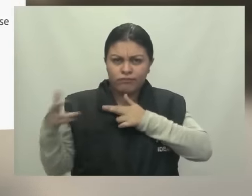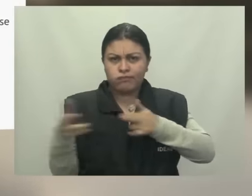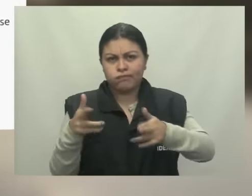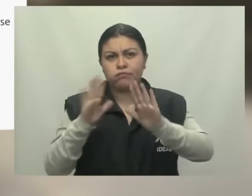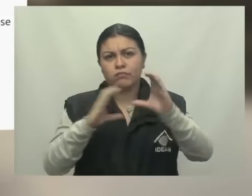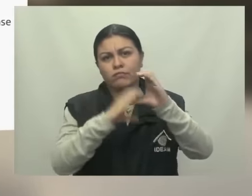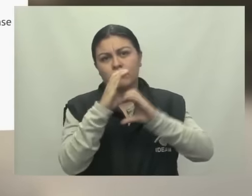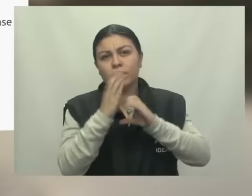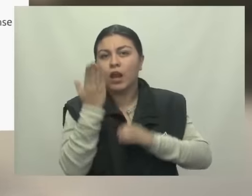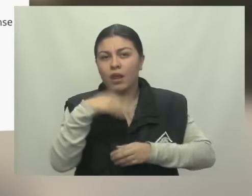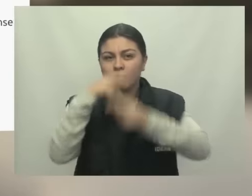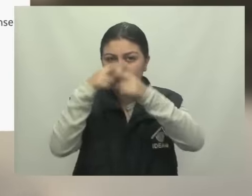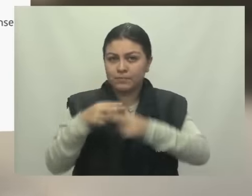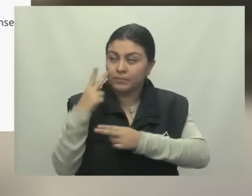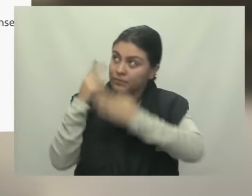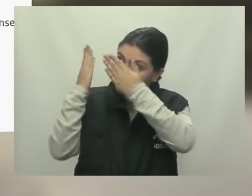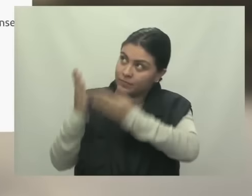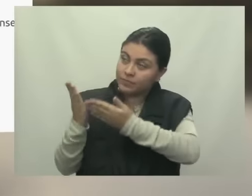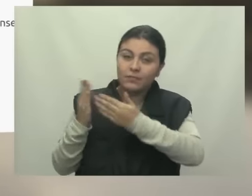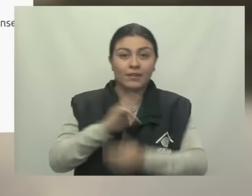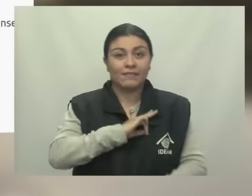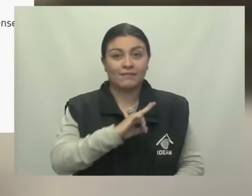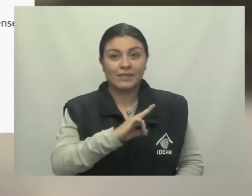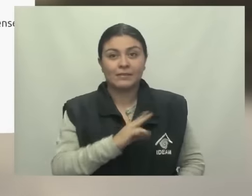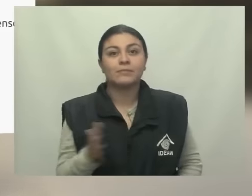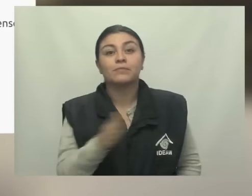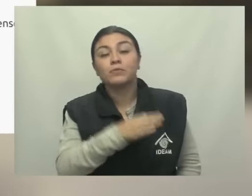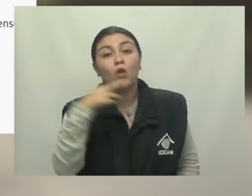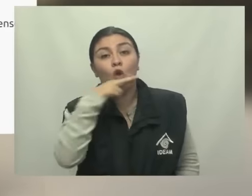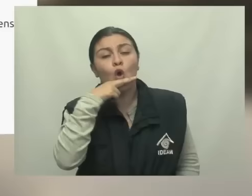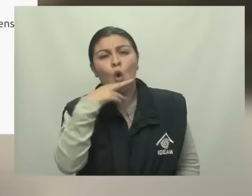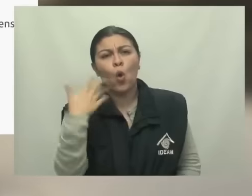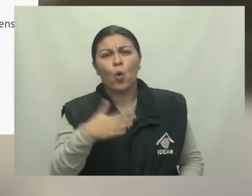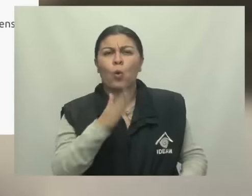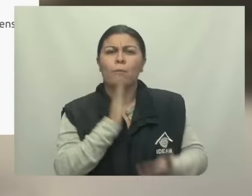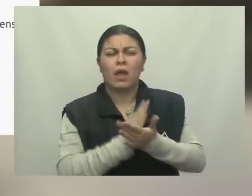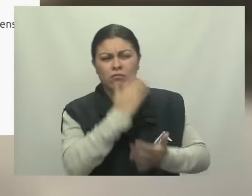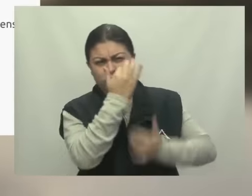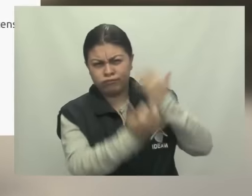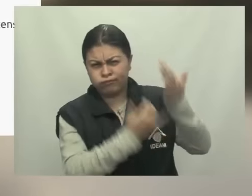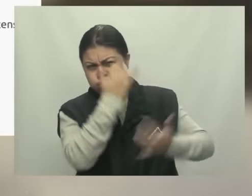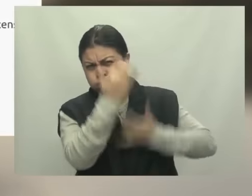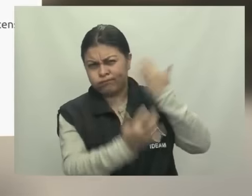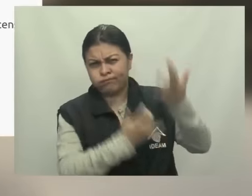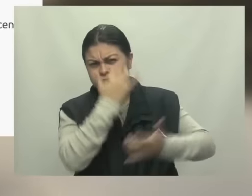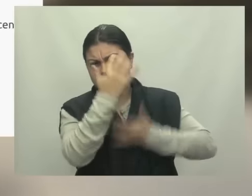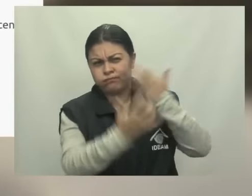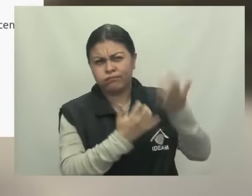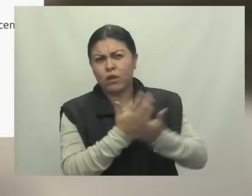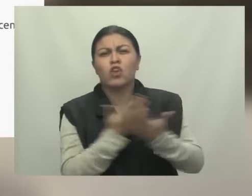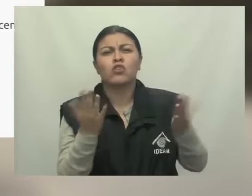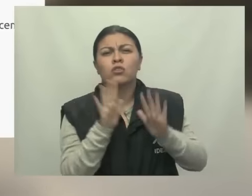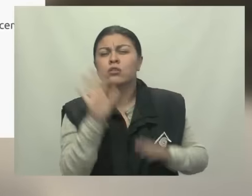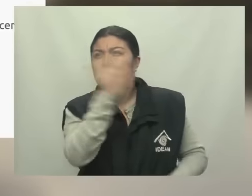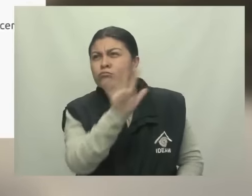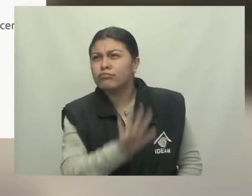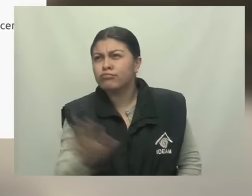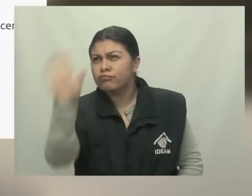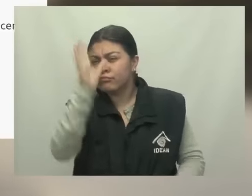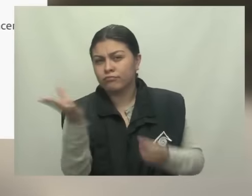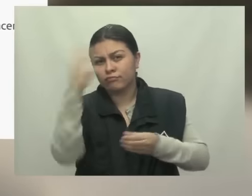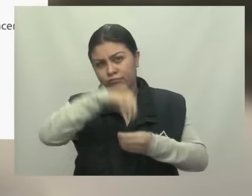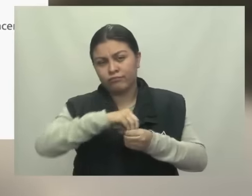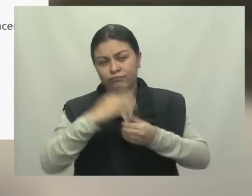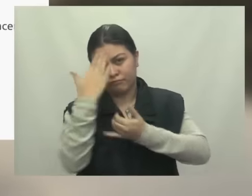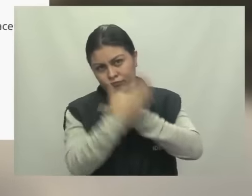entre Juanchito y La Victoria en el Valle del Cauca. Alerta roja por alta posibilidad de incendios forestales en varias regiones del territorio